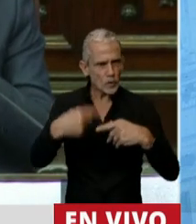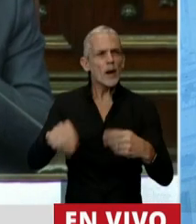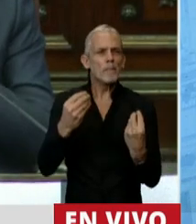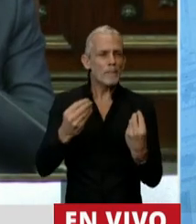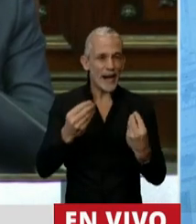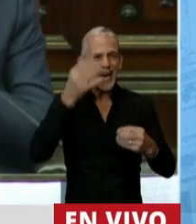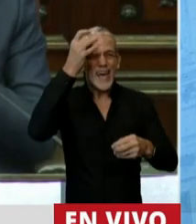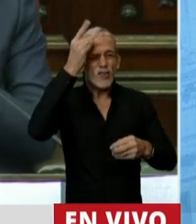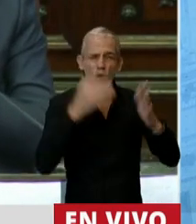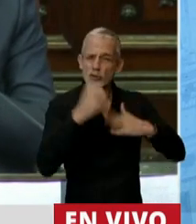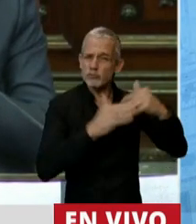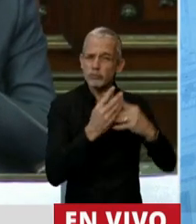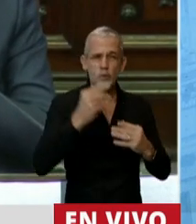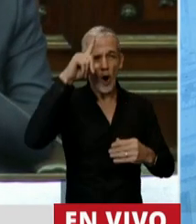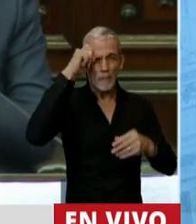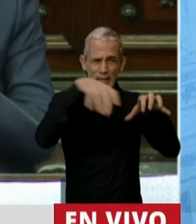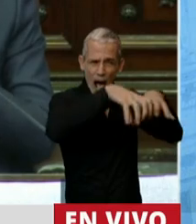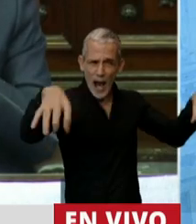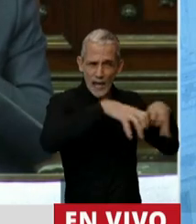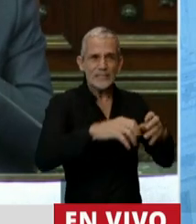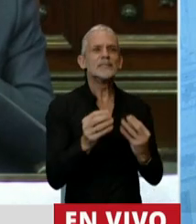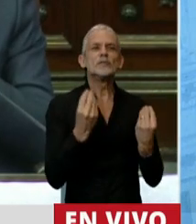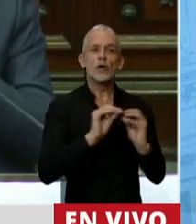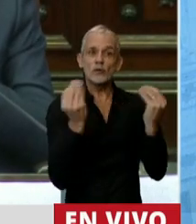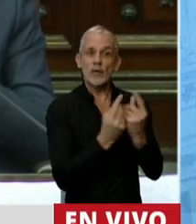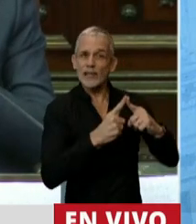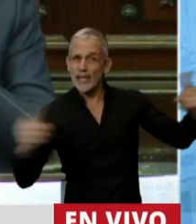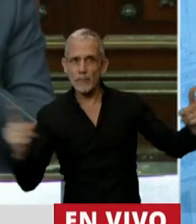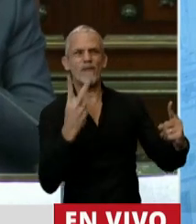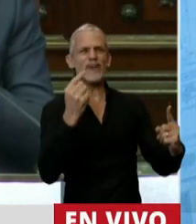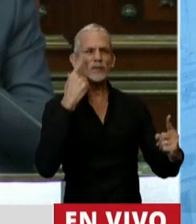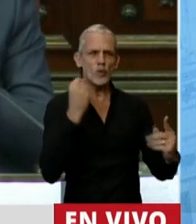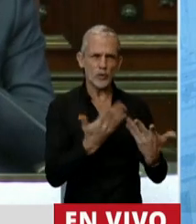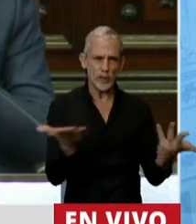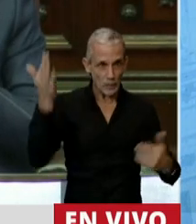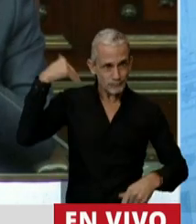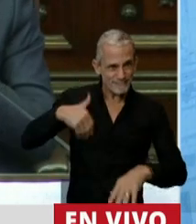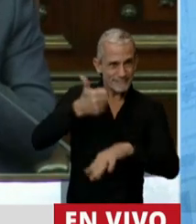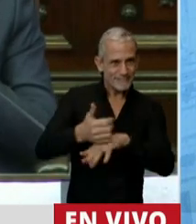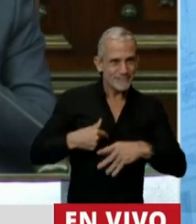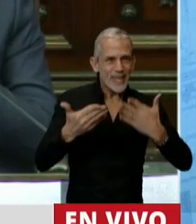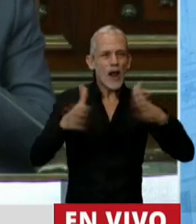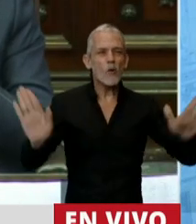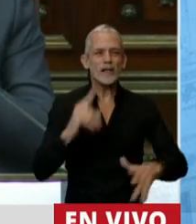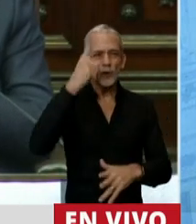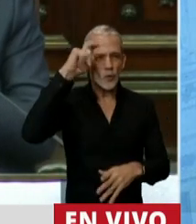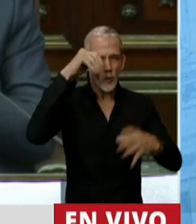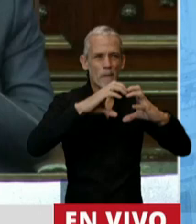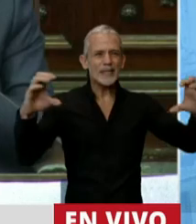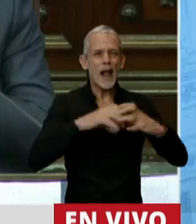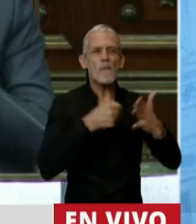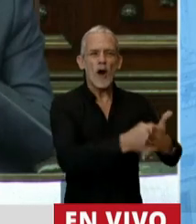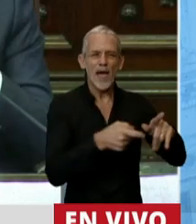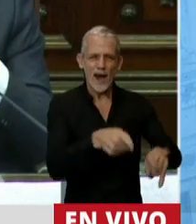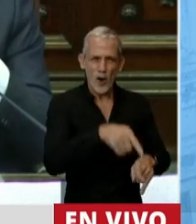12 hospitales modulares en 21 días. El otro día estuve en la inauguración de uno de los hospitales en Moreno.